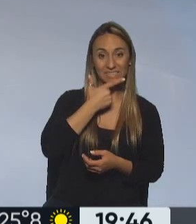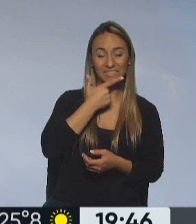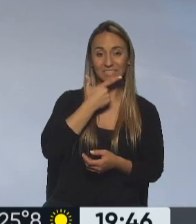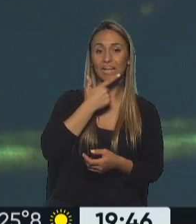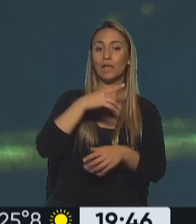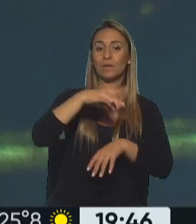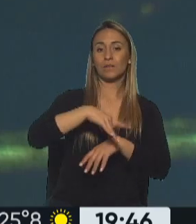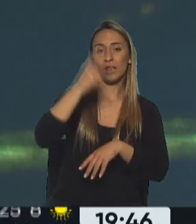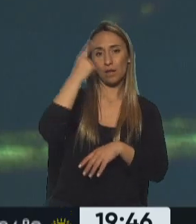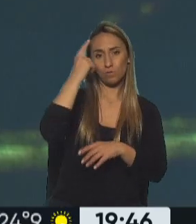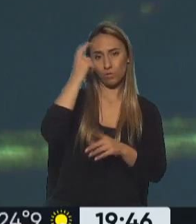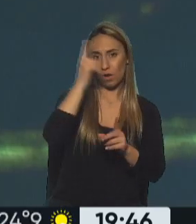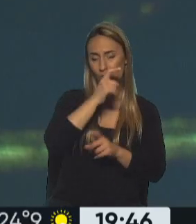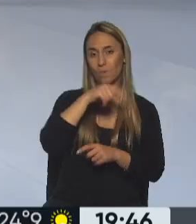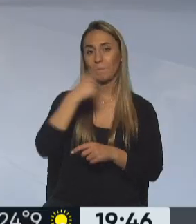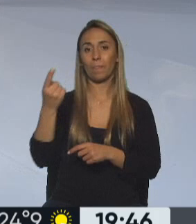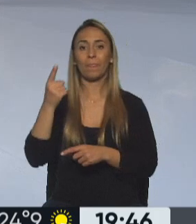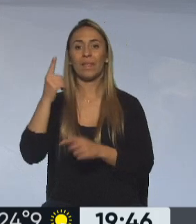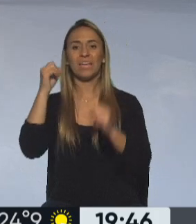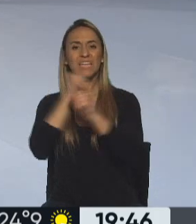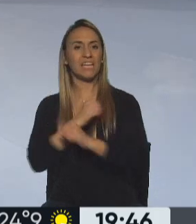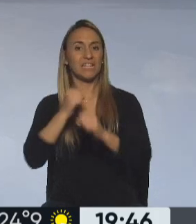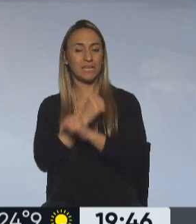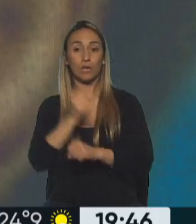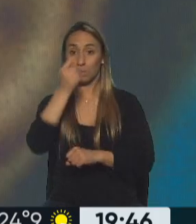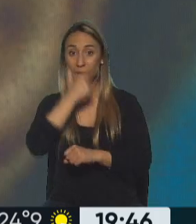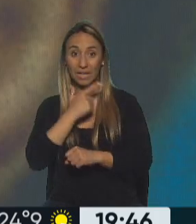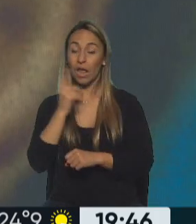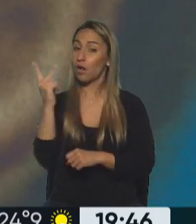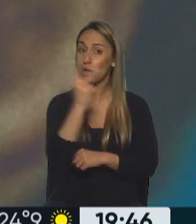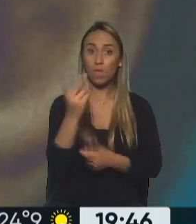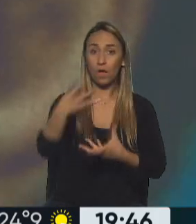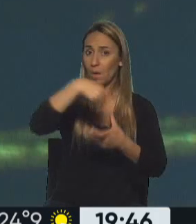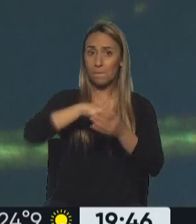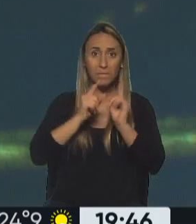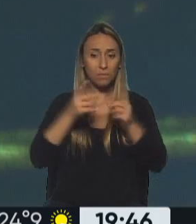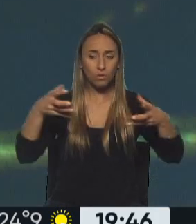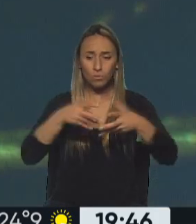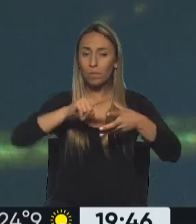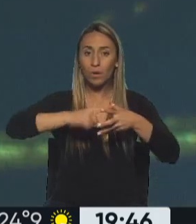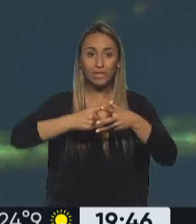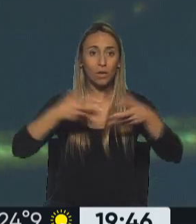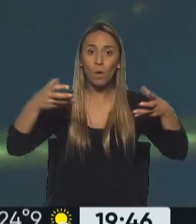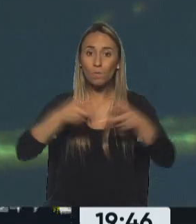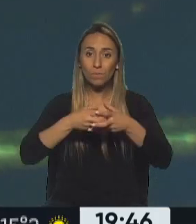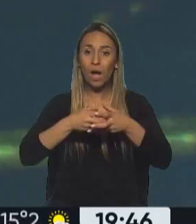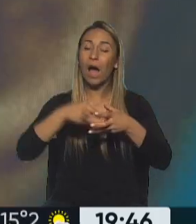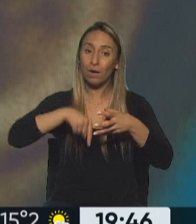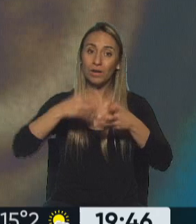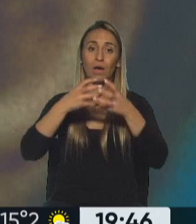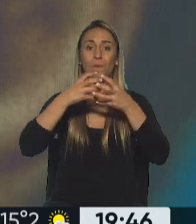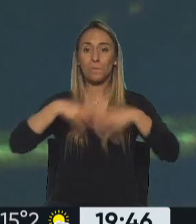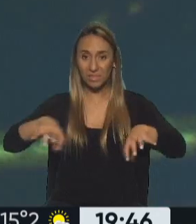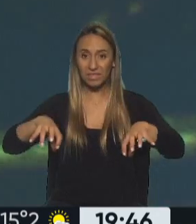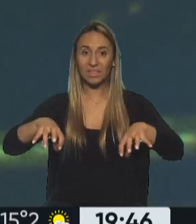y el ingeniero Mauricio Macri. Forman parte del mismo espacio político, hay que decir, están los dos en Juntos por el Cambio, ¿no? Están pero ahora están desjuntos